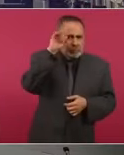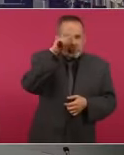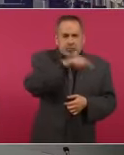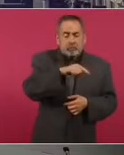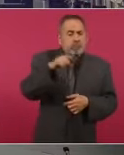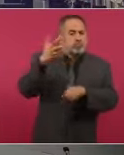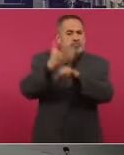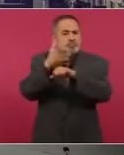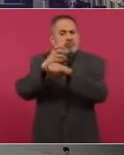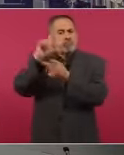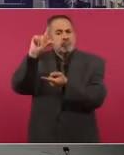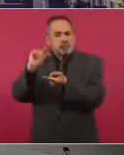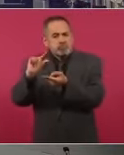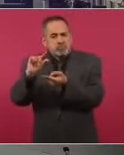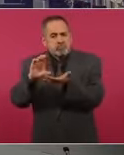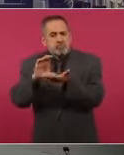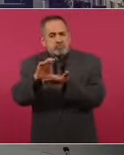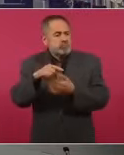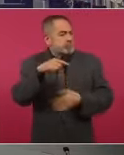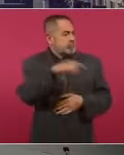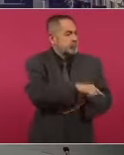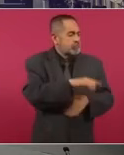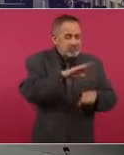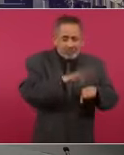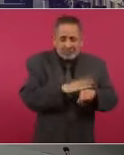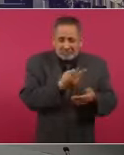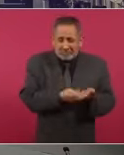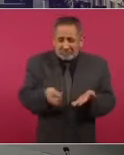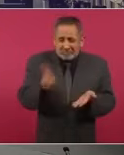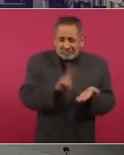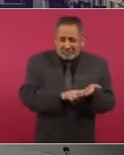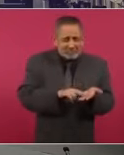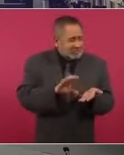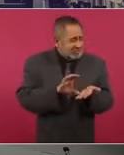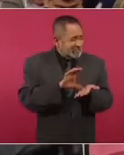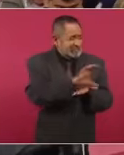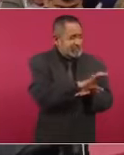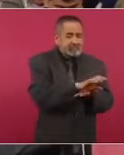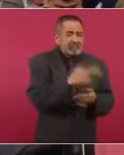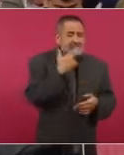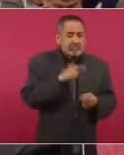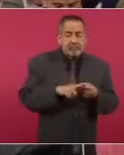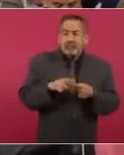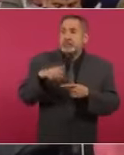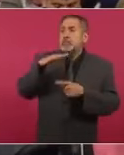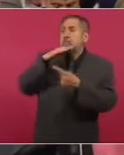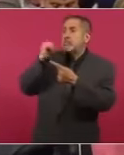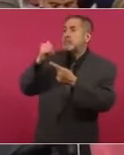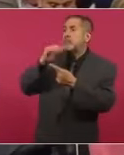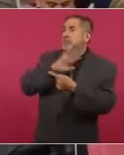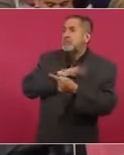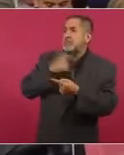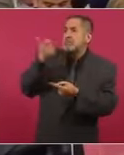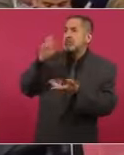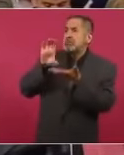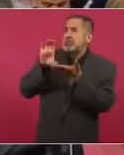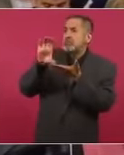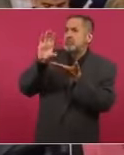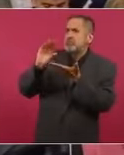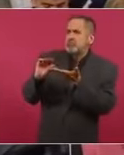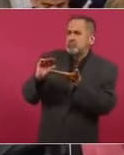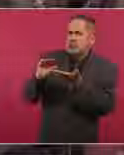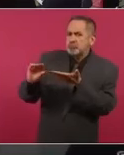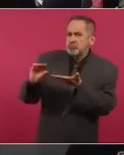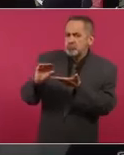ineficiente, y es tres veces más oneroso que el de Alemania y España. Sí, mucho más.